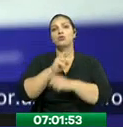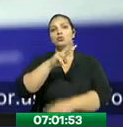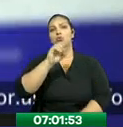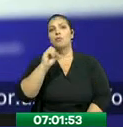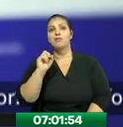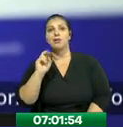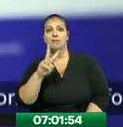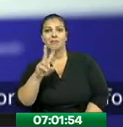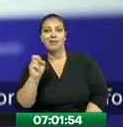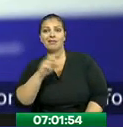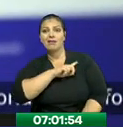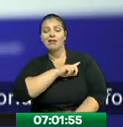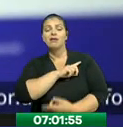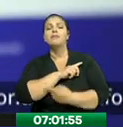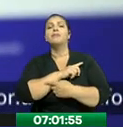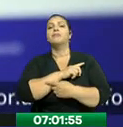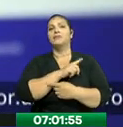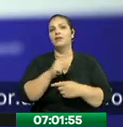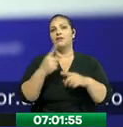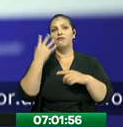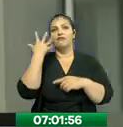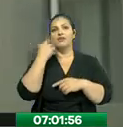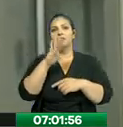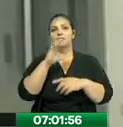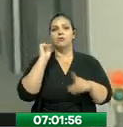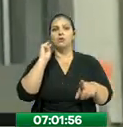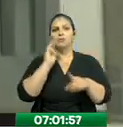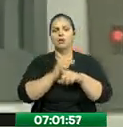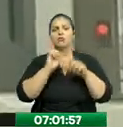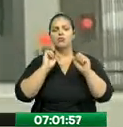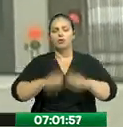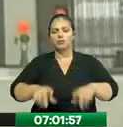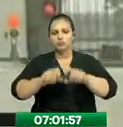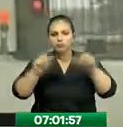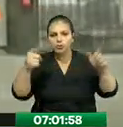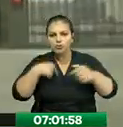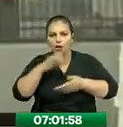30 de septiembre del 2021. En Quito informó Andrea Orbe.